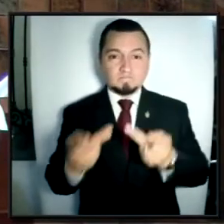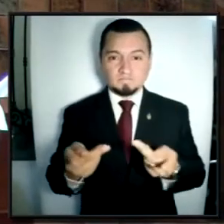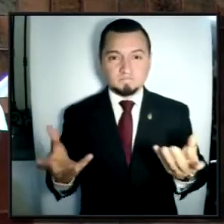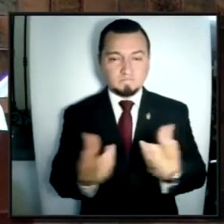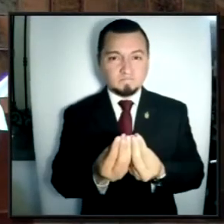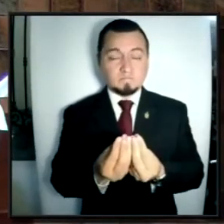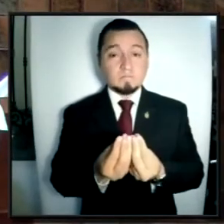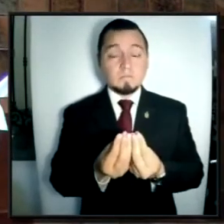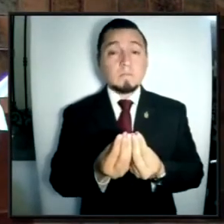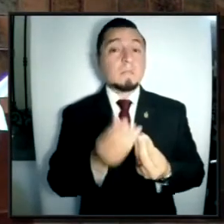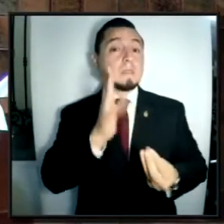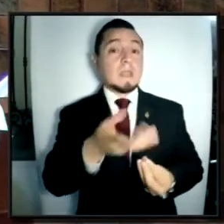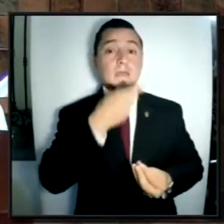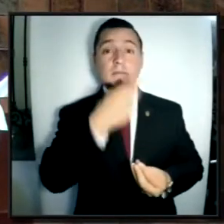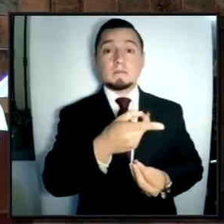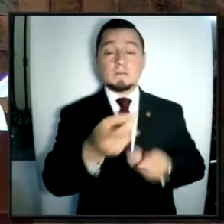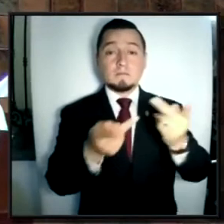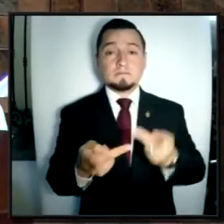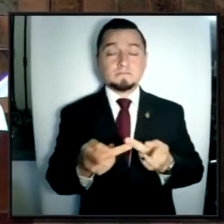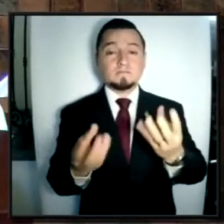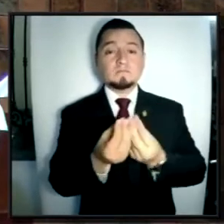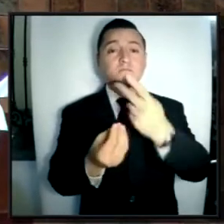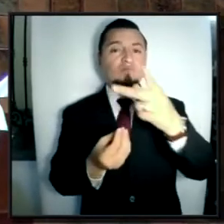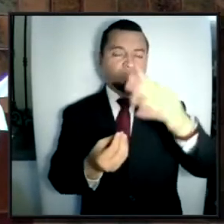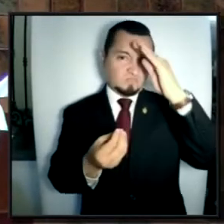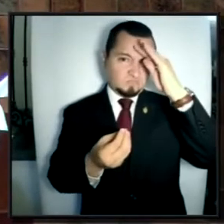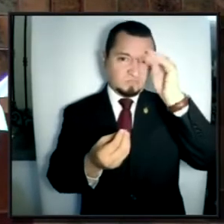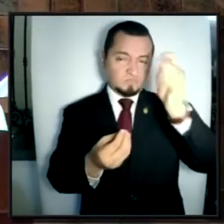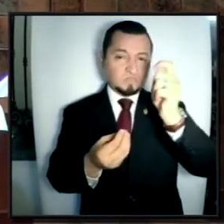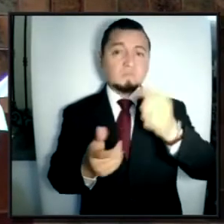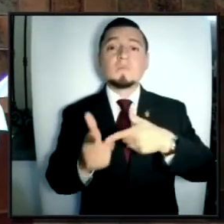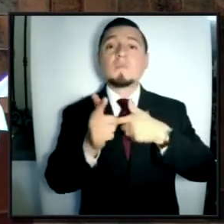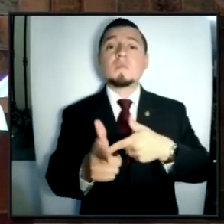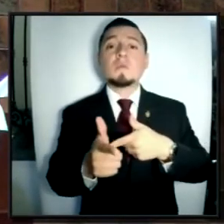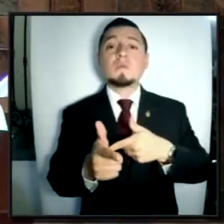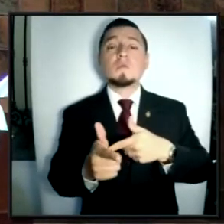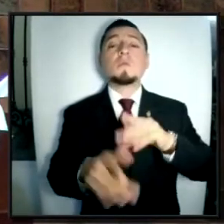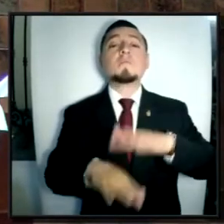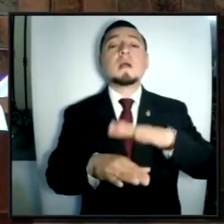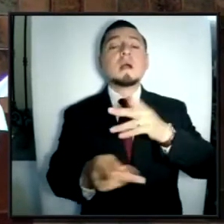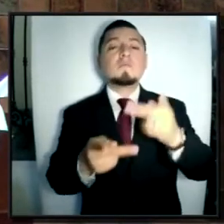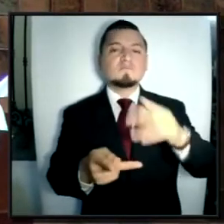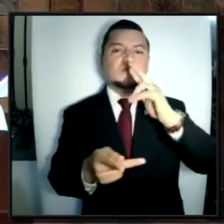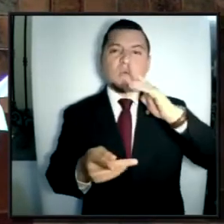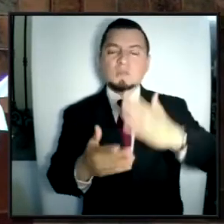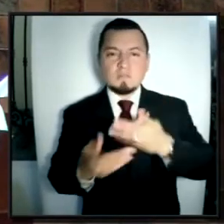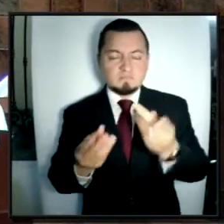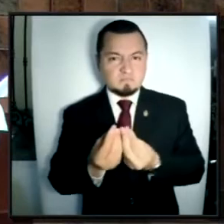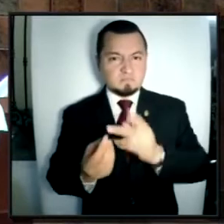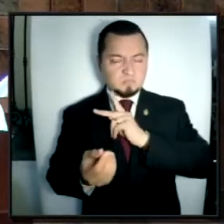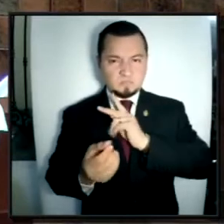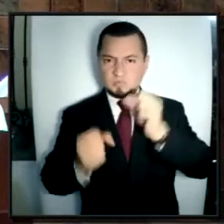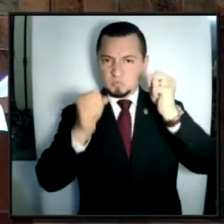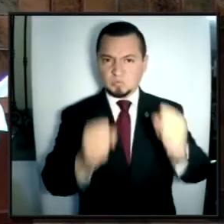Usted ha dicho que no cree en las oposiciones radicales, pero que sí cree en una oposición responsable. Estamos seguros que